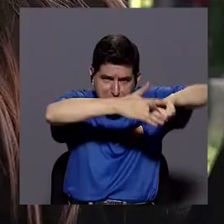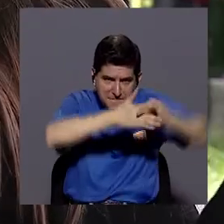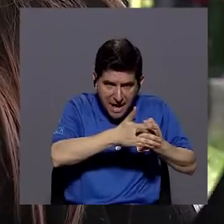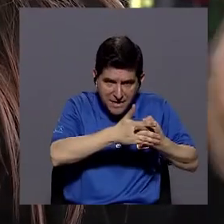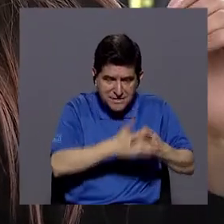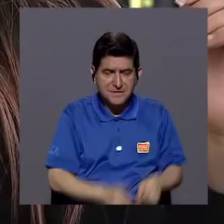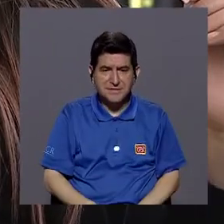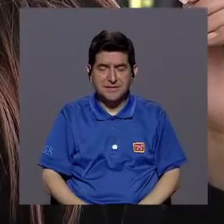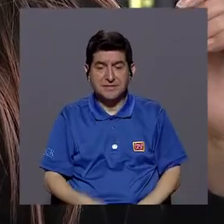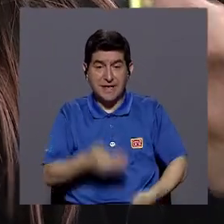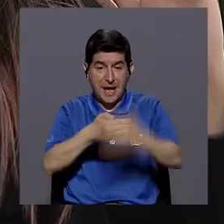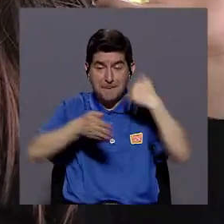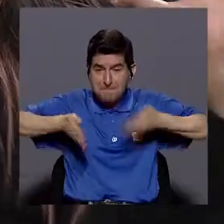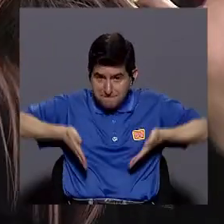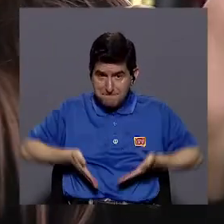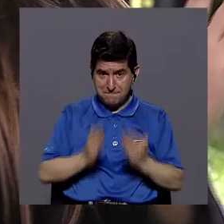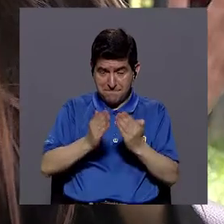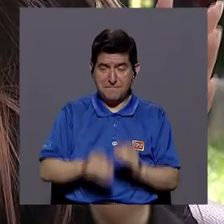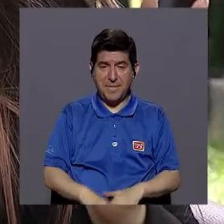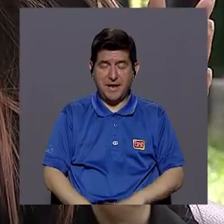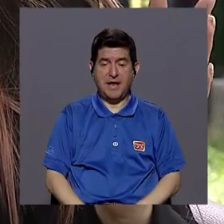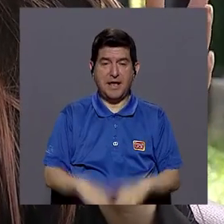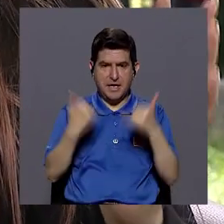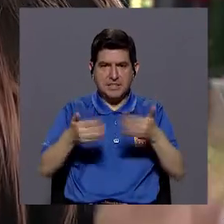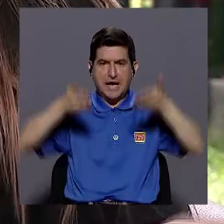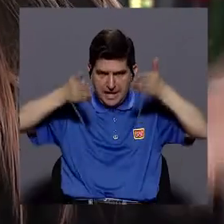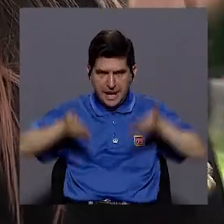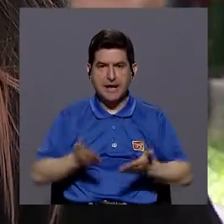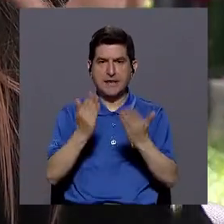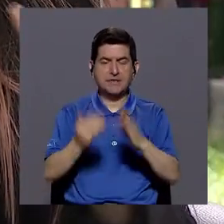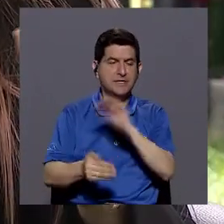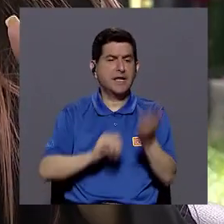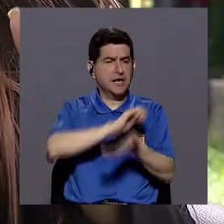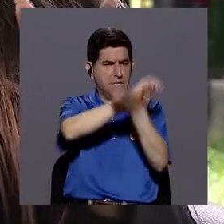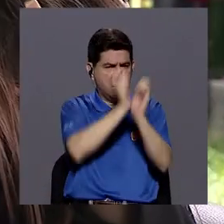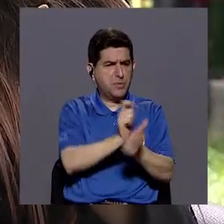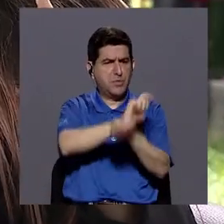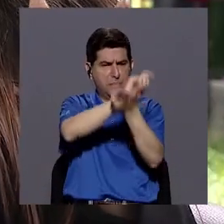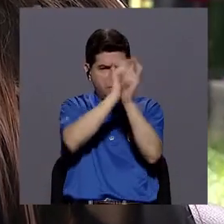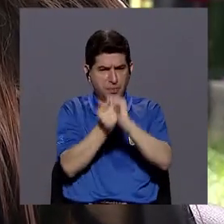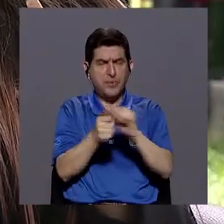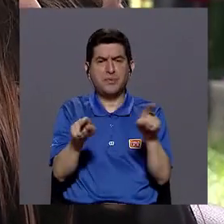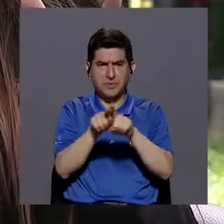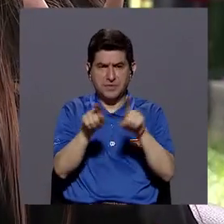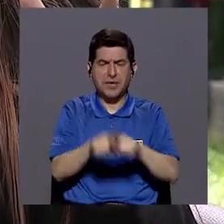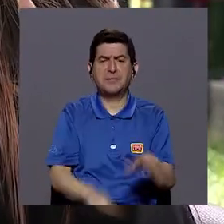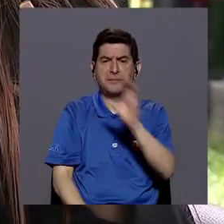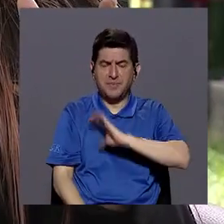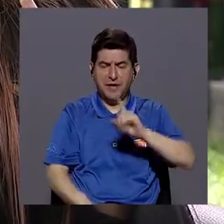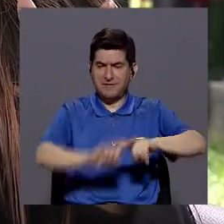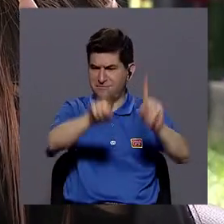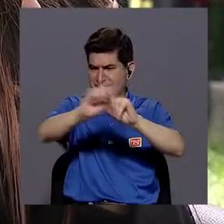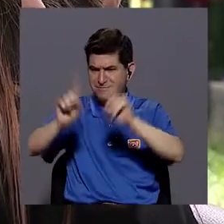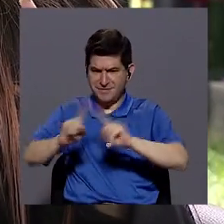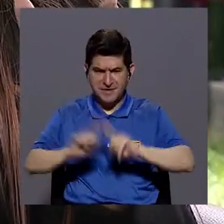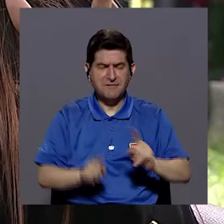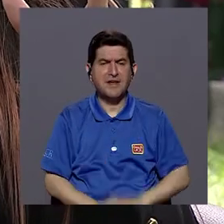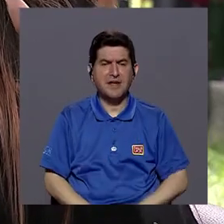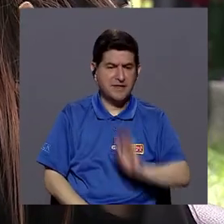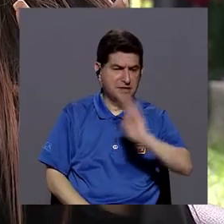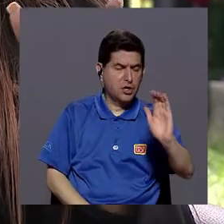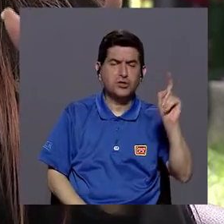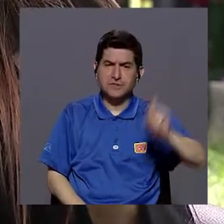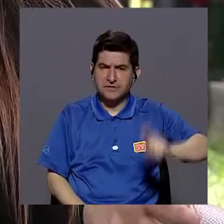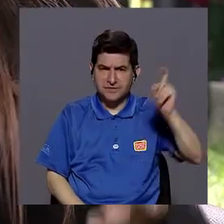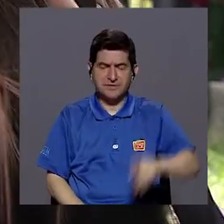desde lo prenatal, cuando el niño nace y que va cambiando y también va teniendo características diferentes, lo que el niño y la niña